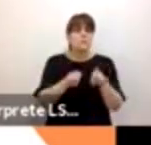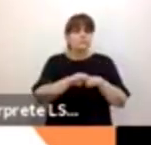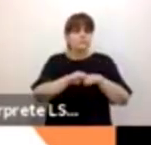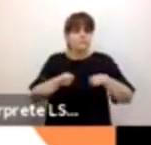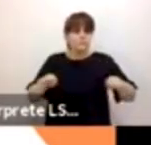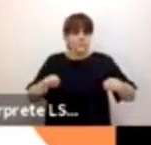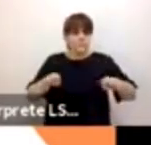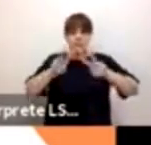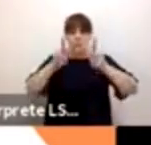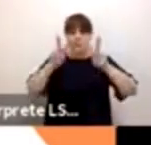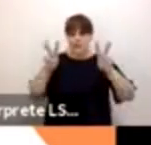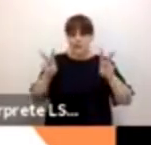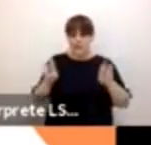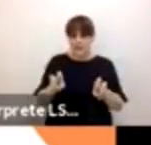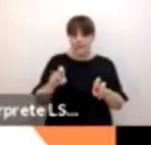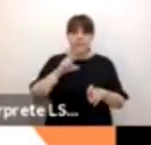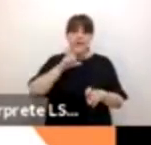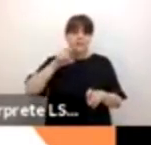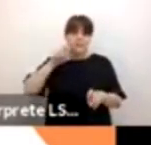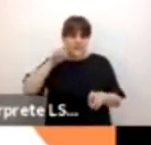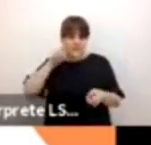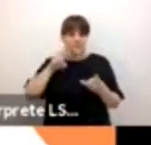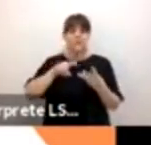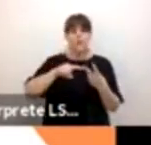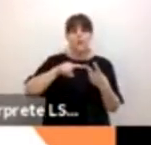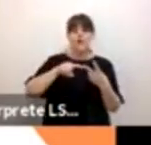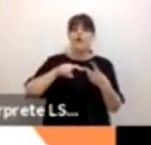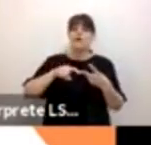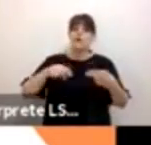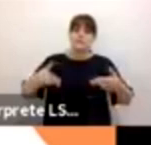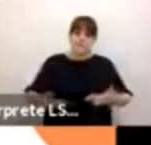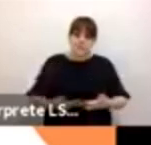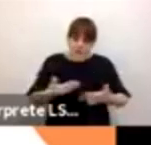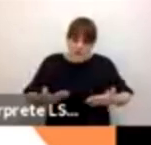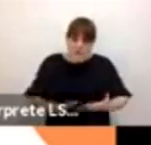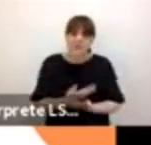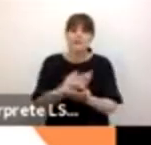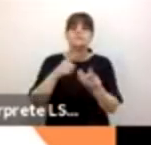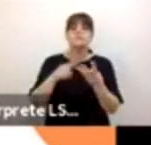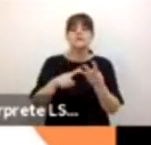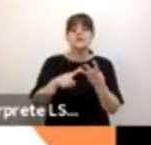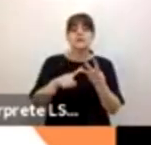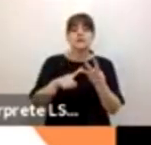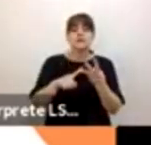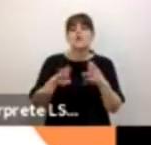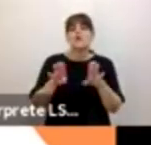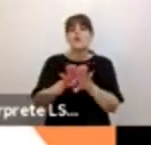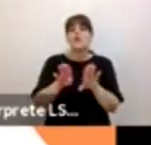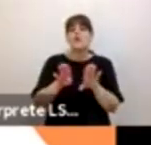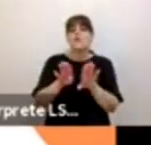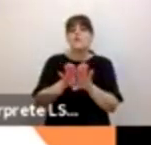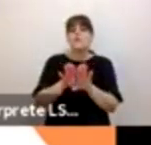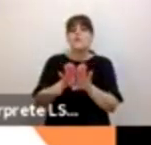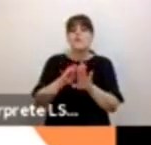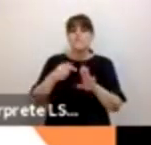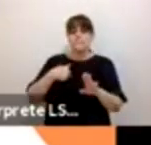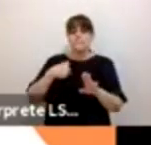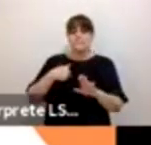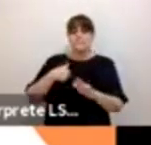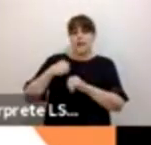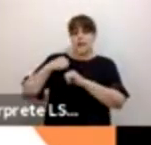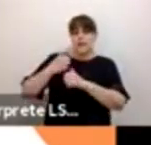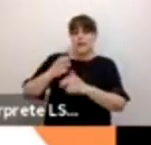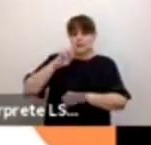temas de sexualidad y reproducción desde el análisis de género y las masculinidades. Esto quiere decir que estamos